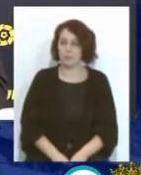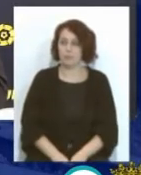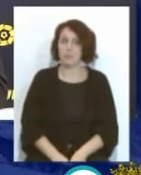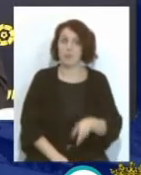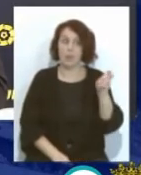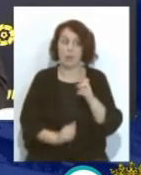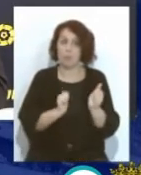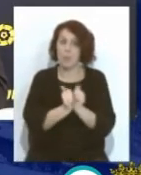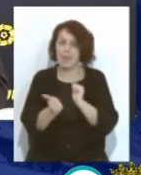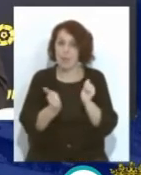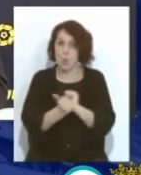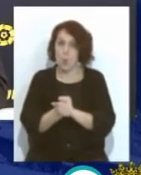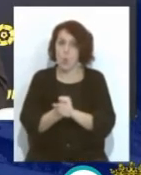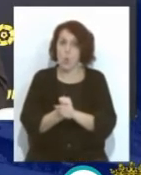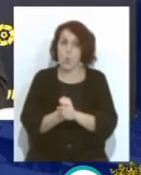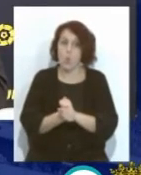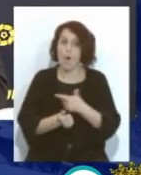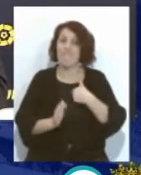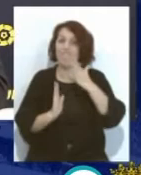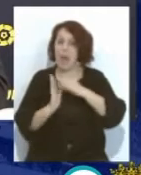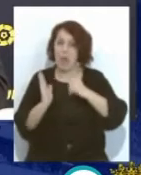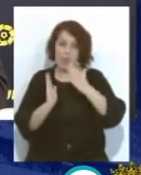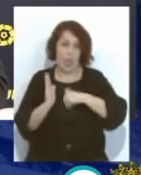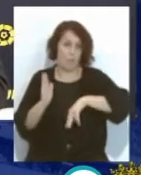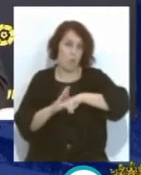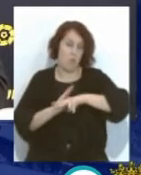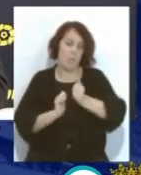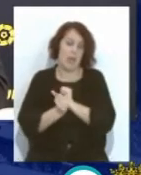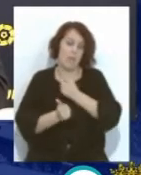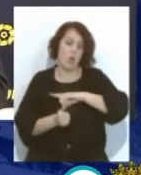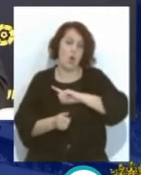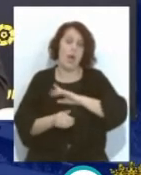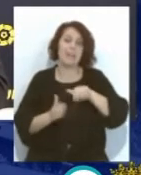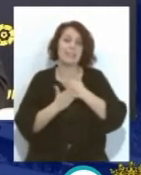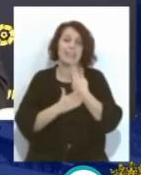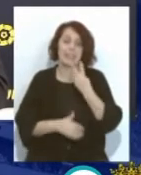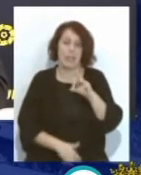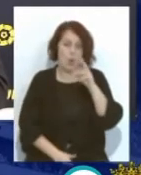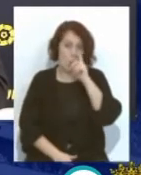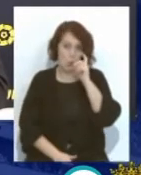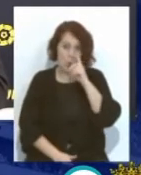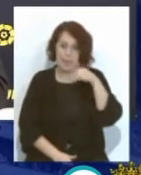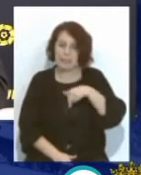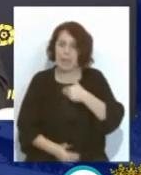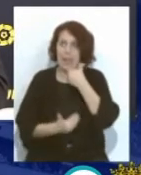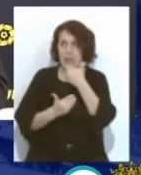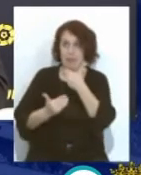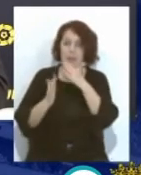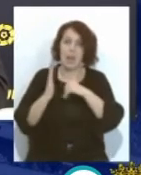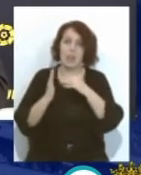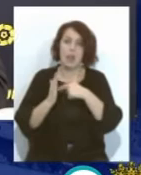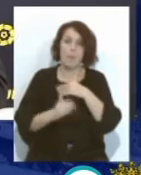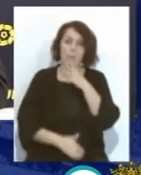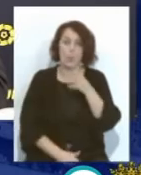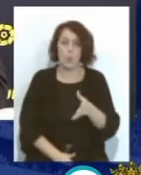excedido Del Valencia Club de Fútbol Hasta el 30 de junio Que de aquí Le damos las gracias Al Valencia Por